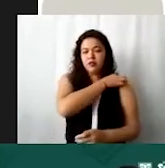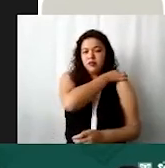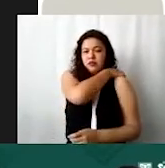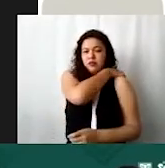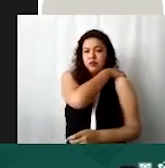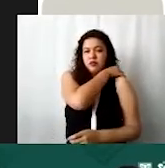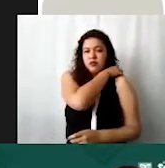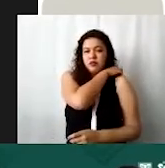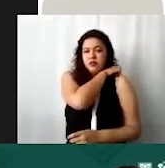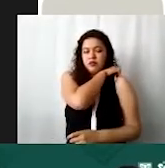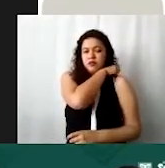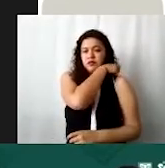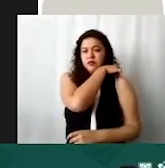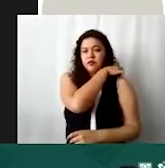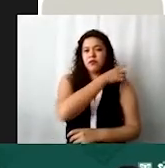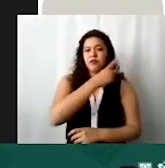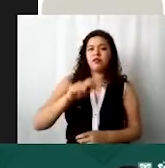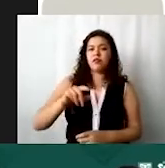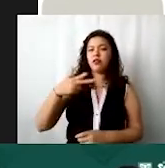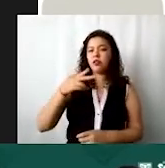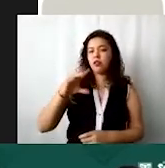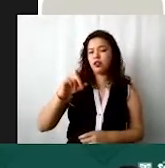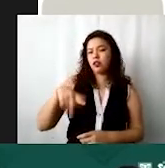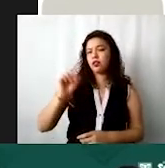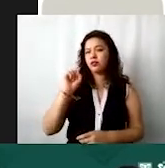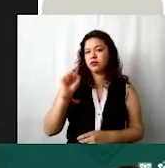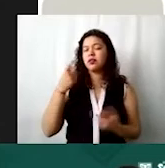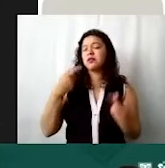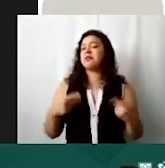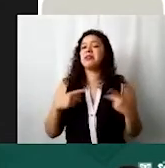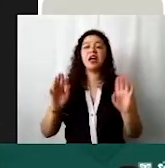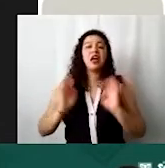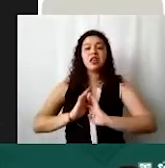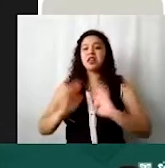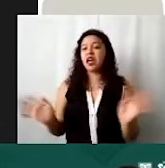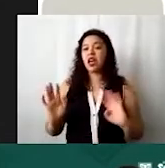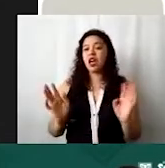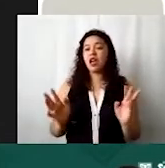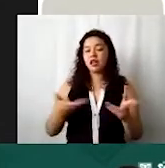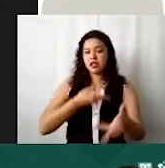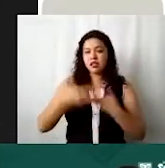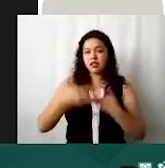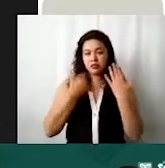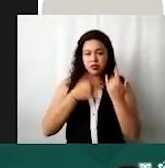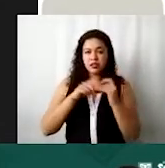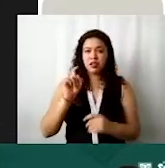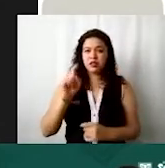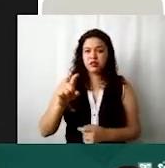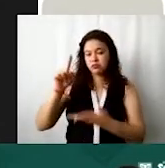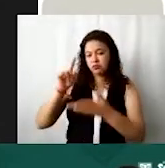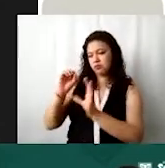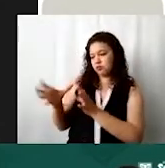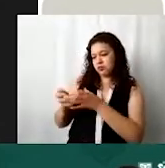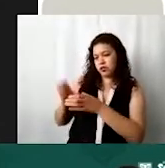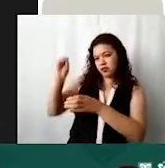entonces le dan clic aquí y suponiendo que esta persona ya no requirieran este servicio pues le dan clic aquí en el botecito